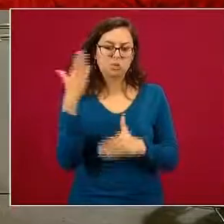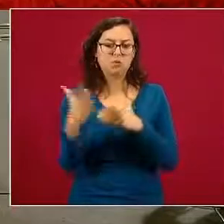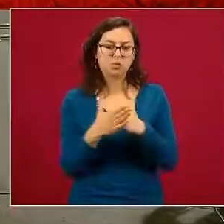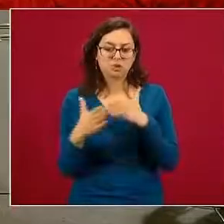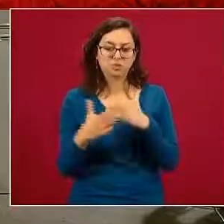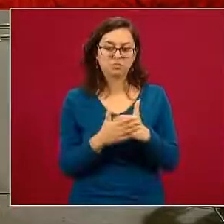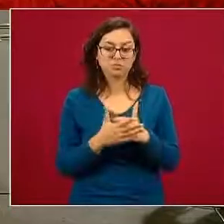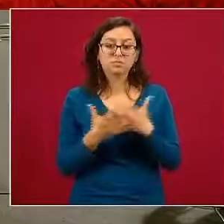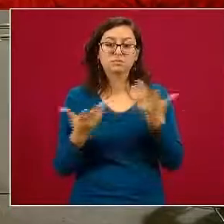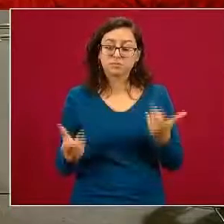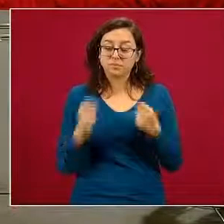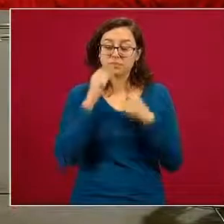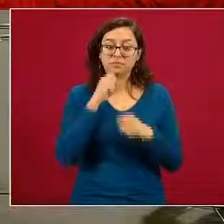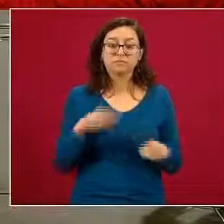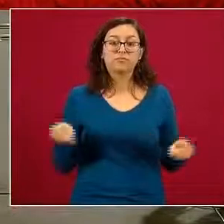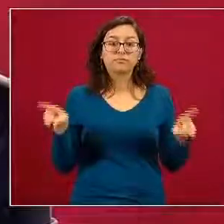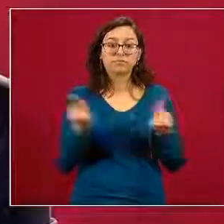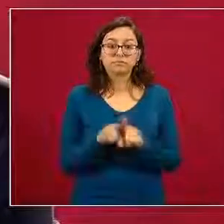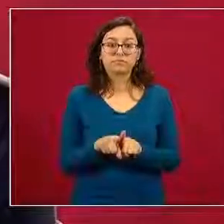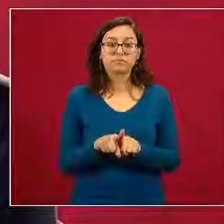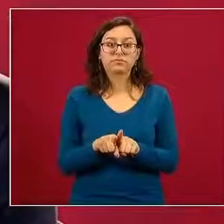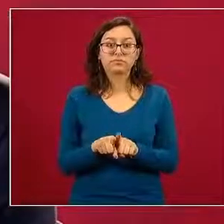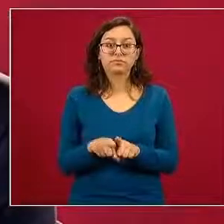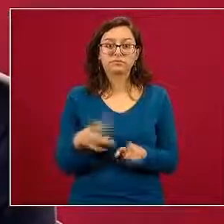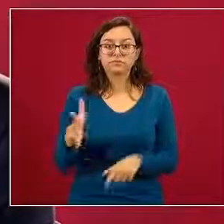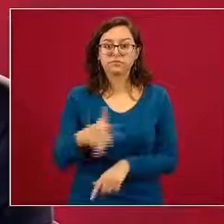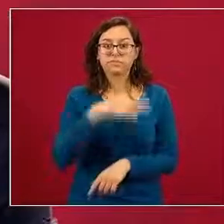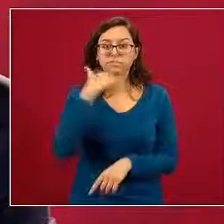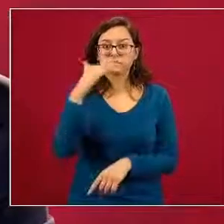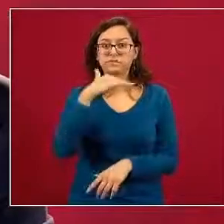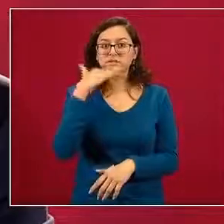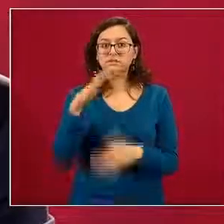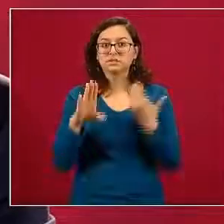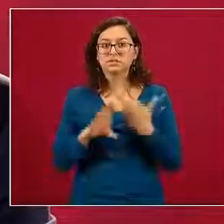esfuerzos y precisamente incluye esto eliminar la corrupción